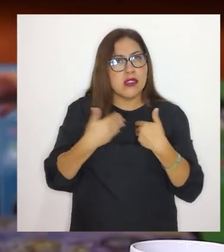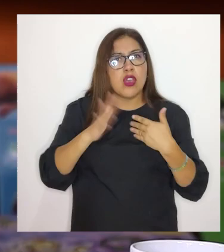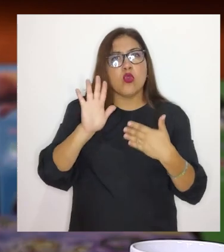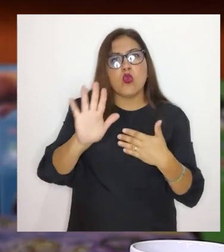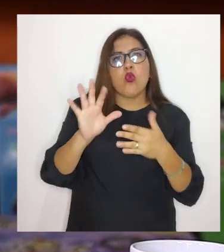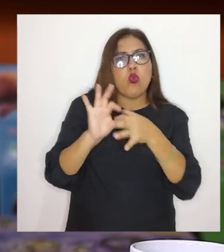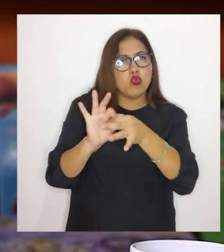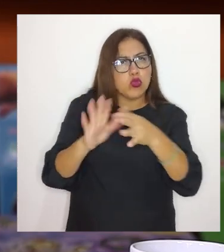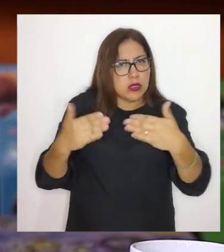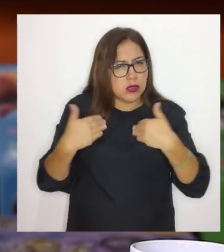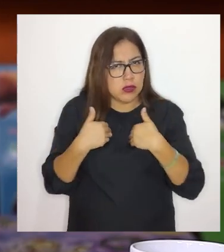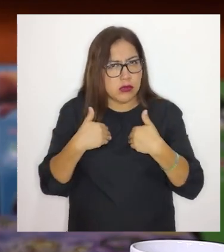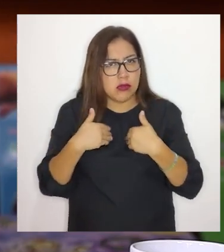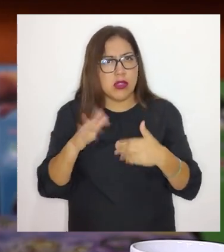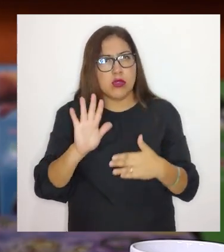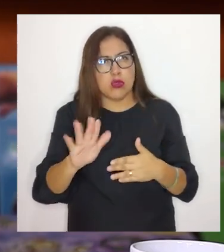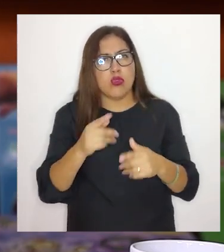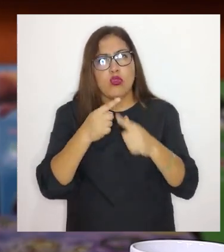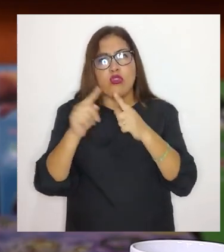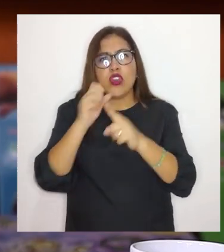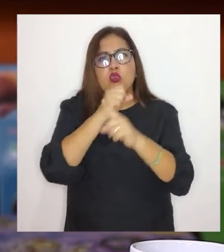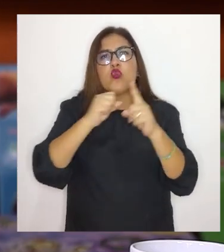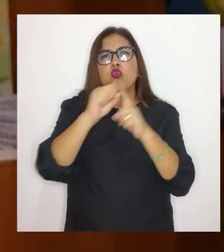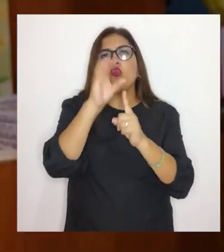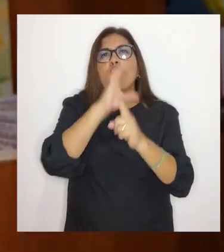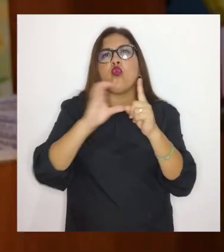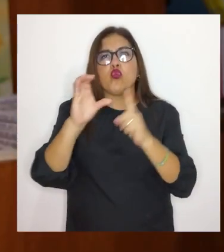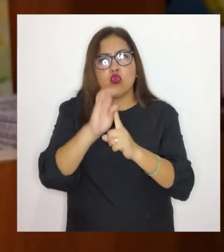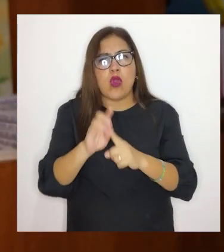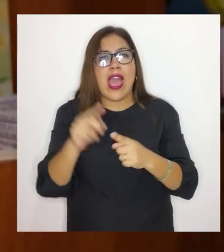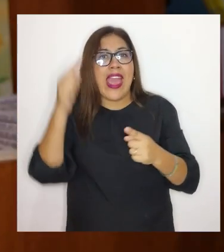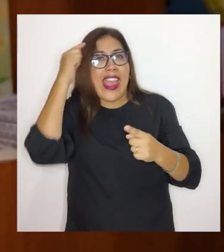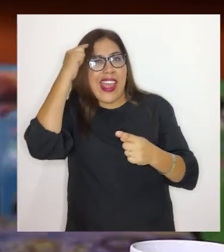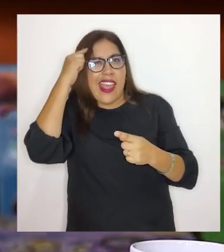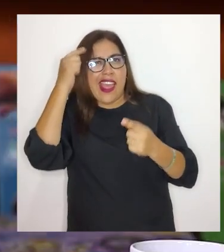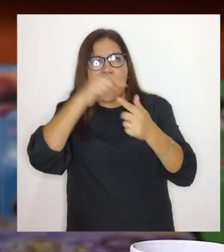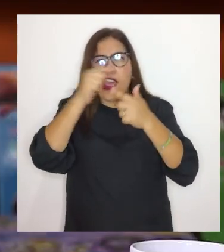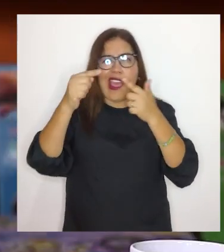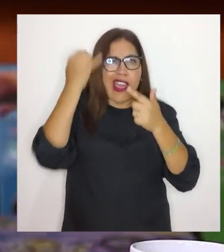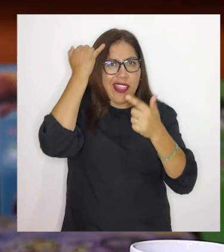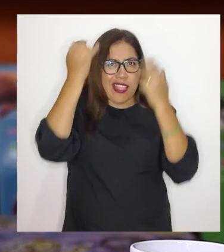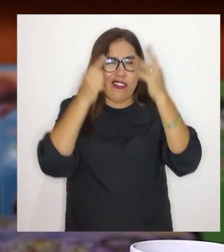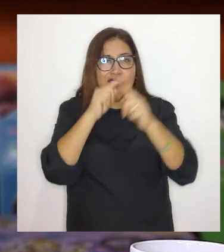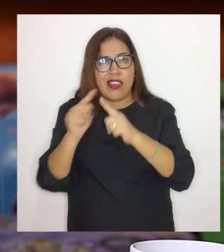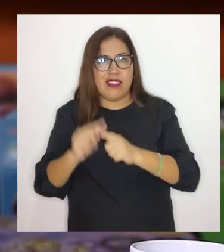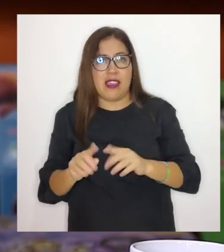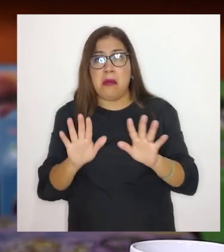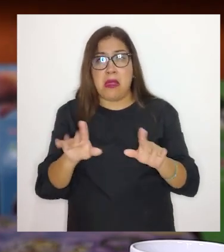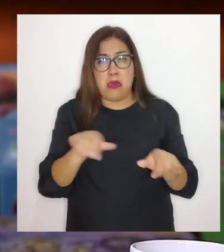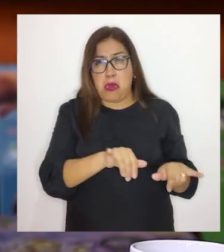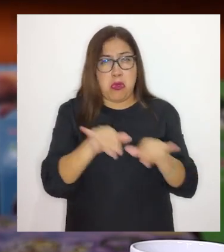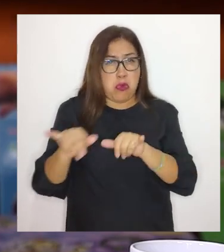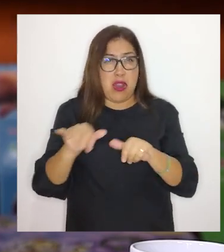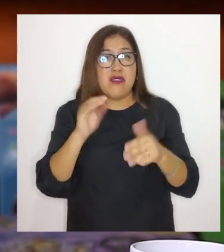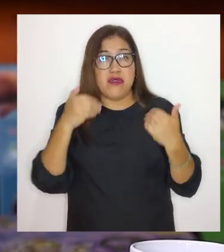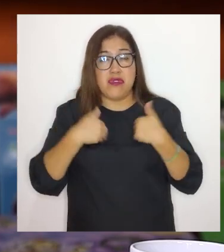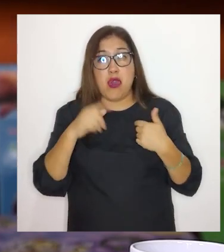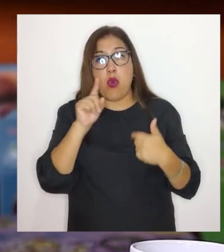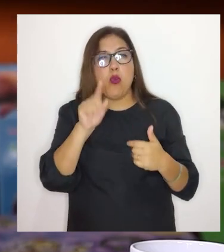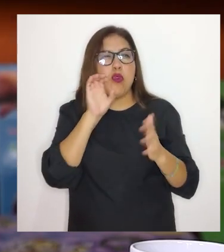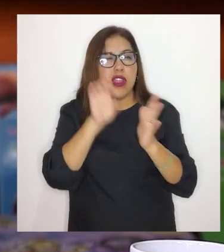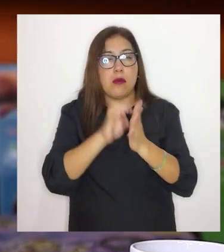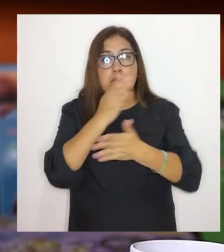y de las subjetividades que hay en lo sociocultural. El estigma. El estigma. Por ejemplo, no es lo mismo tener una